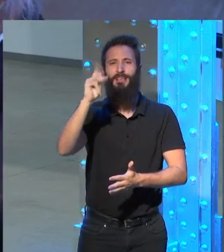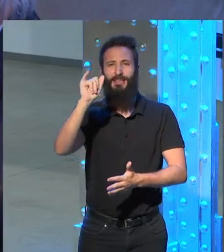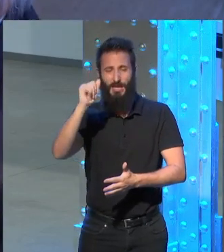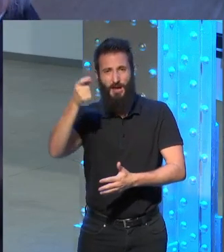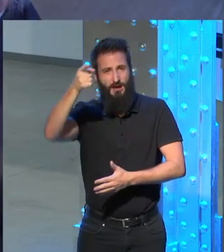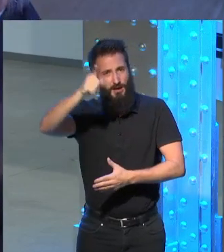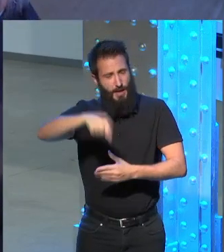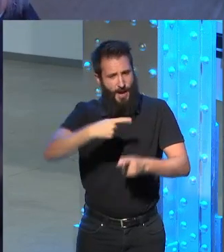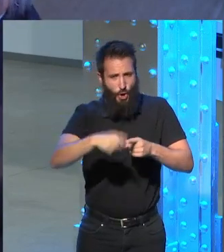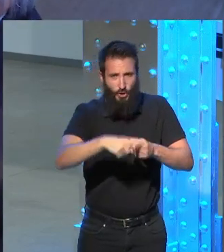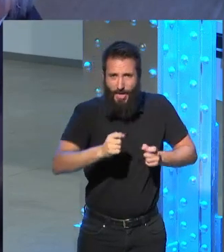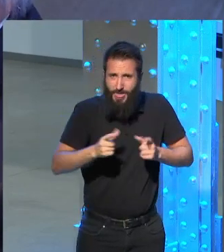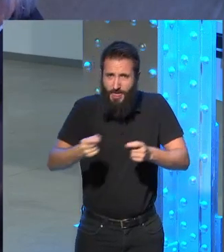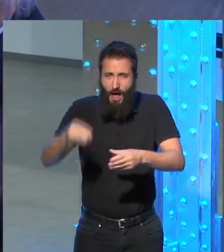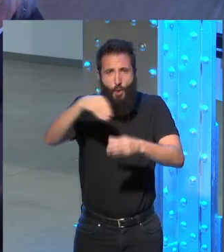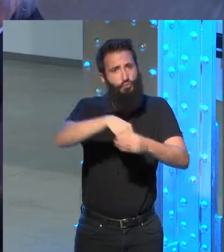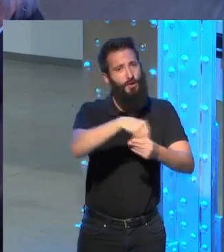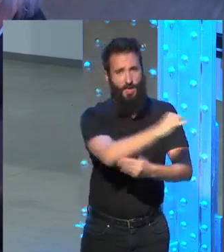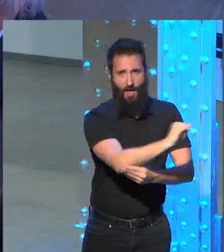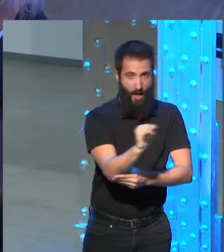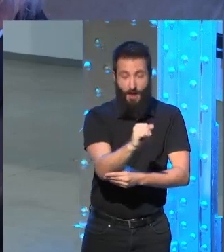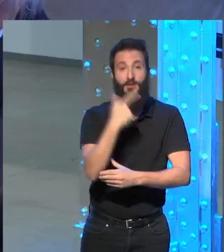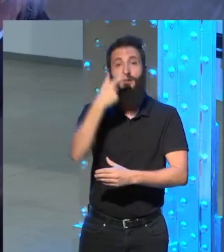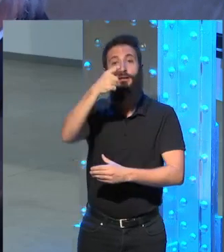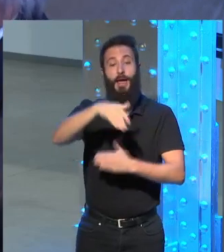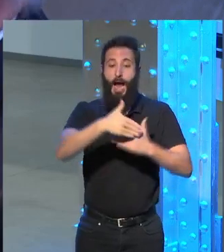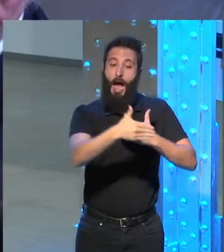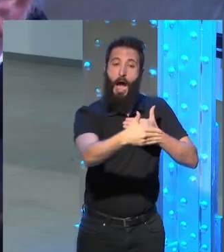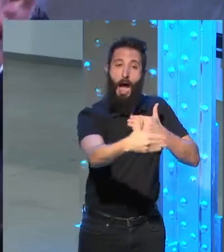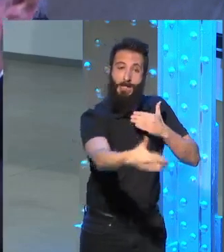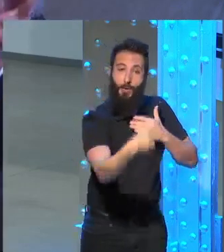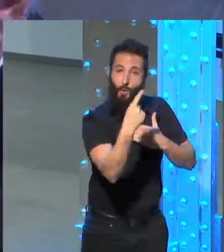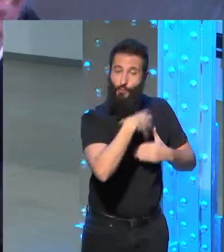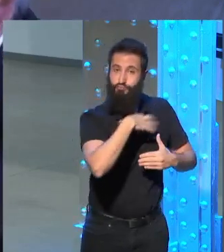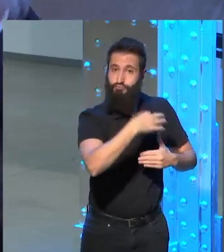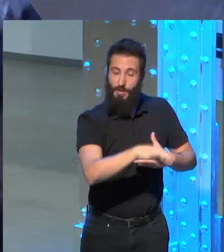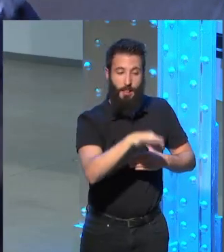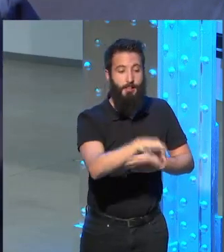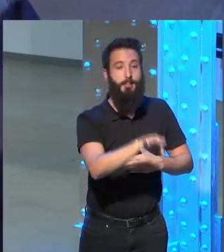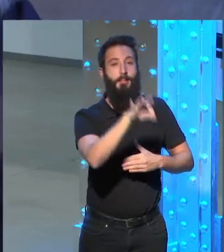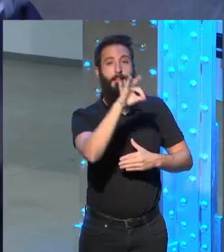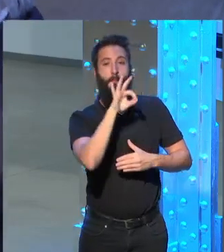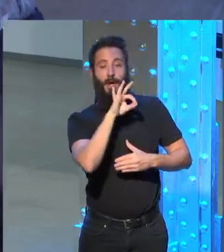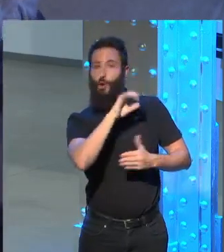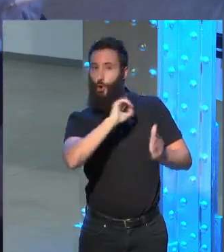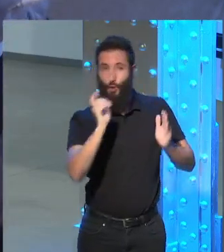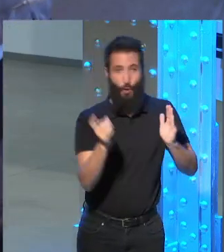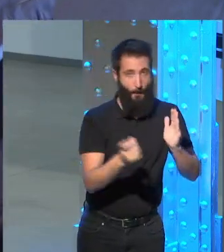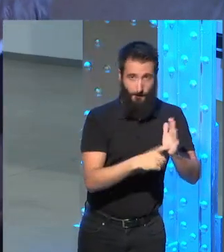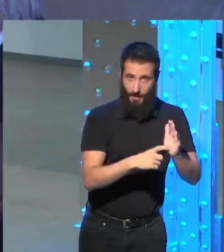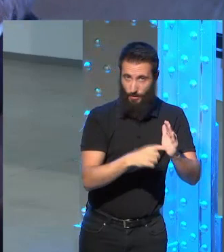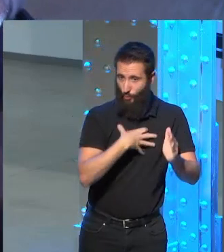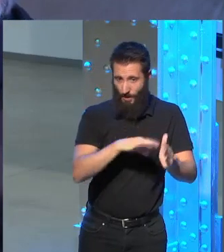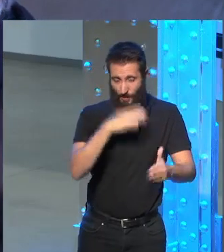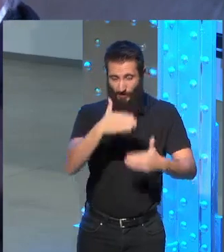correspondencia es una de las uno de los archivos que se puede consultar ya íntegramente porque la mayor